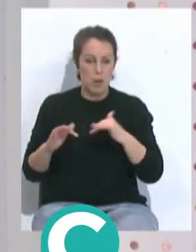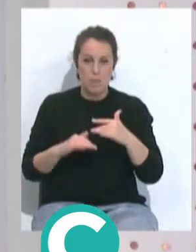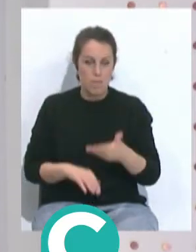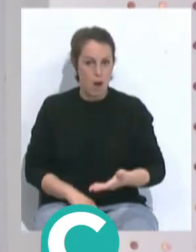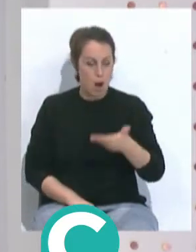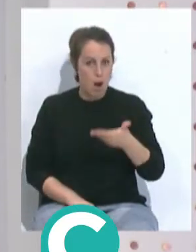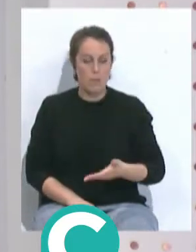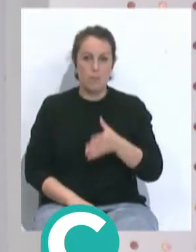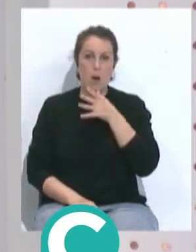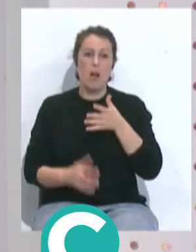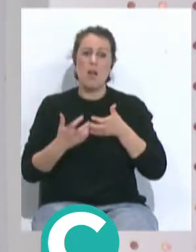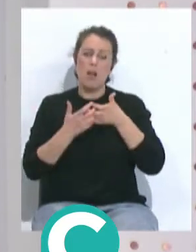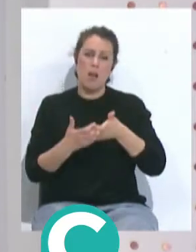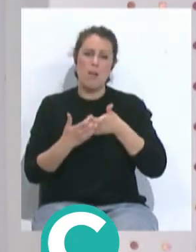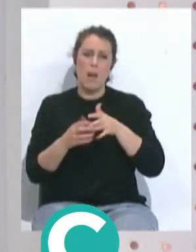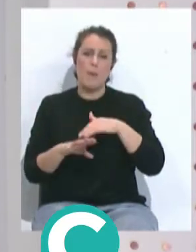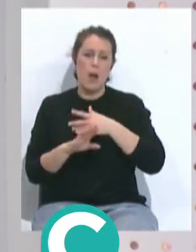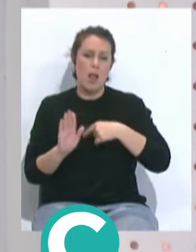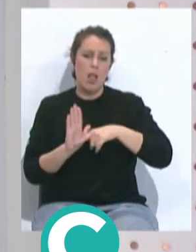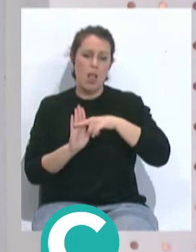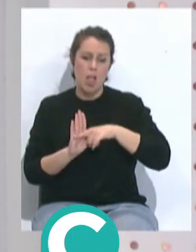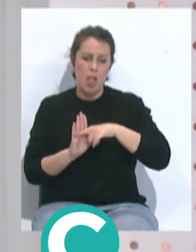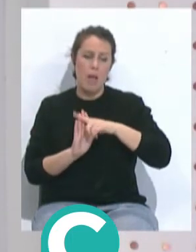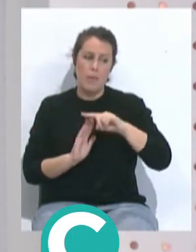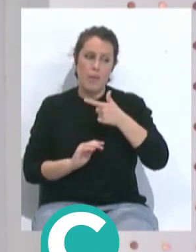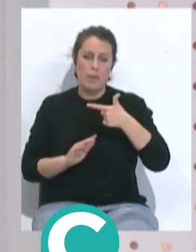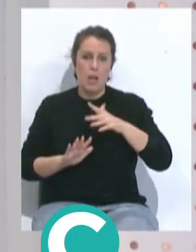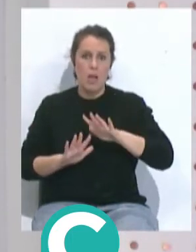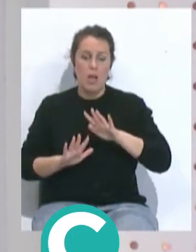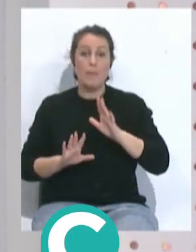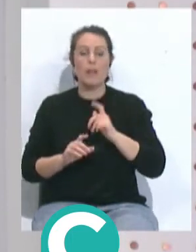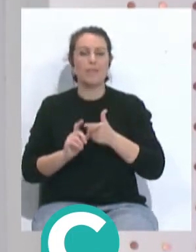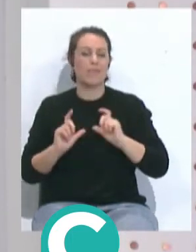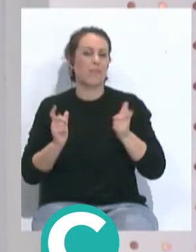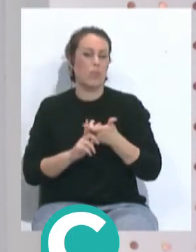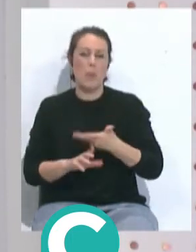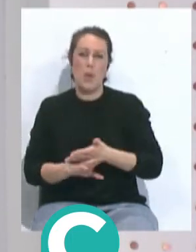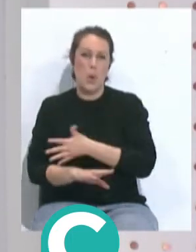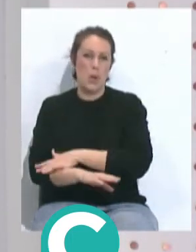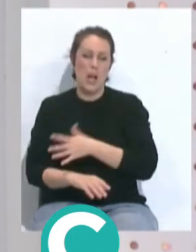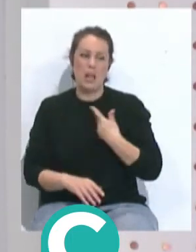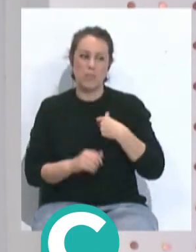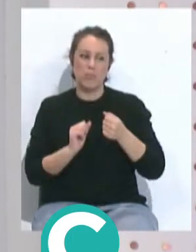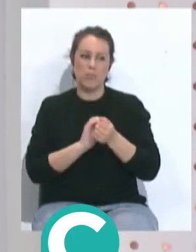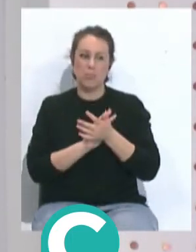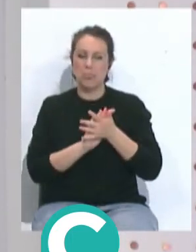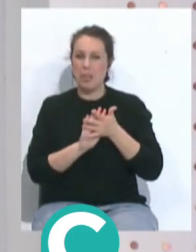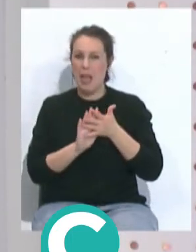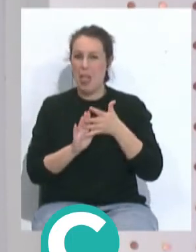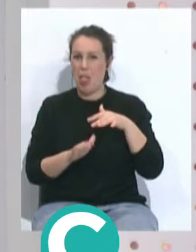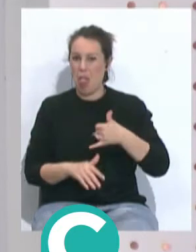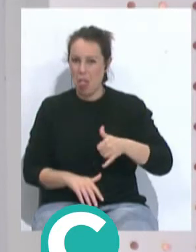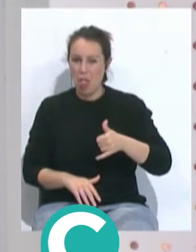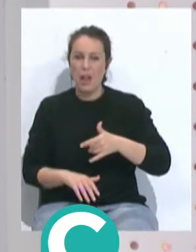para esa lucha por mantener la categoría. Pero el equipo de Luis García Plaza viene demostrando muchas debilidades